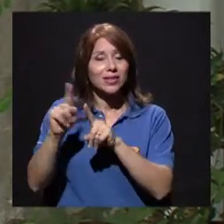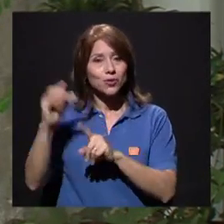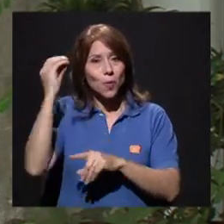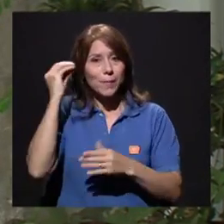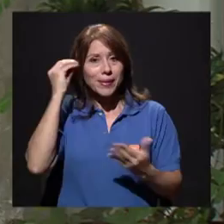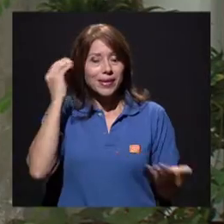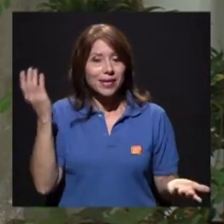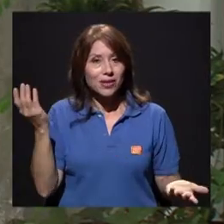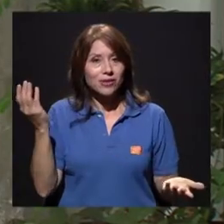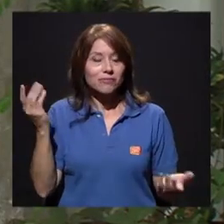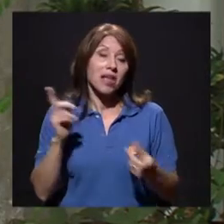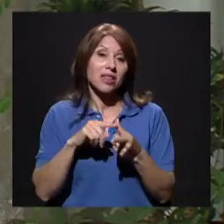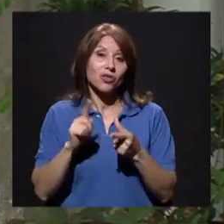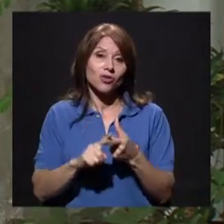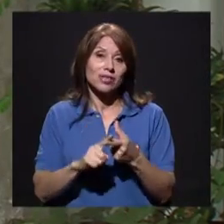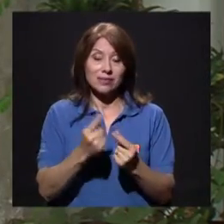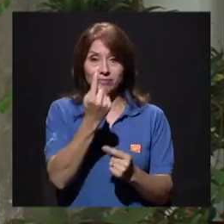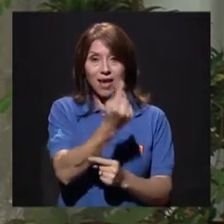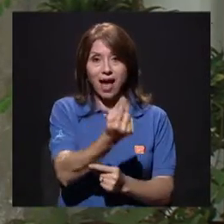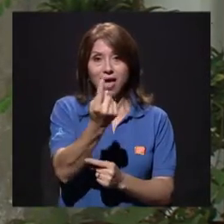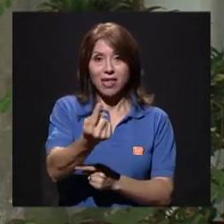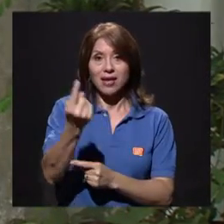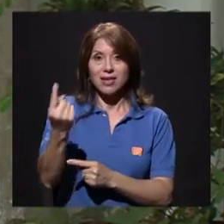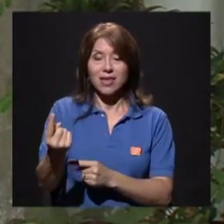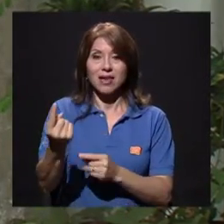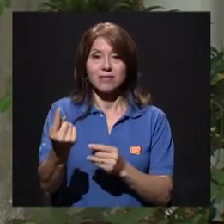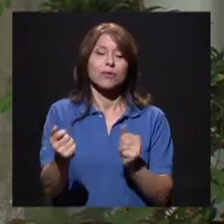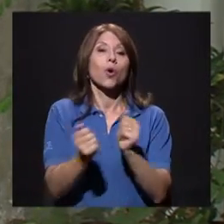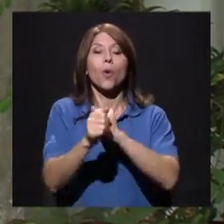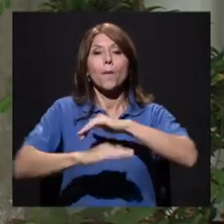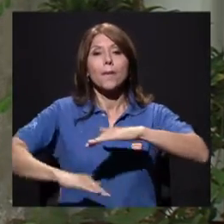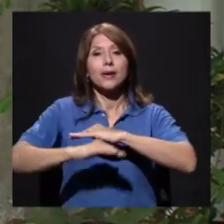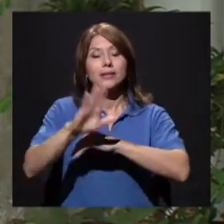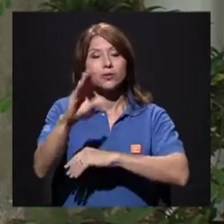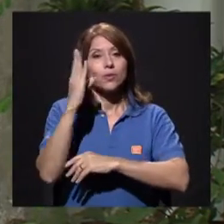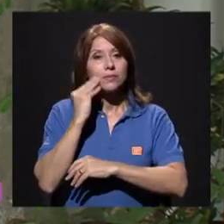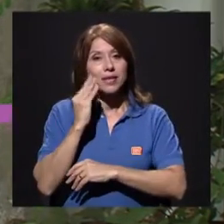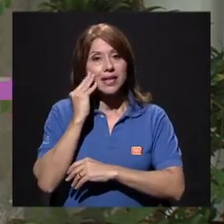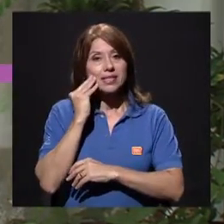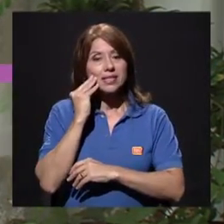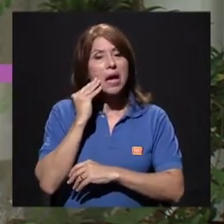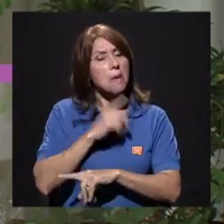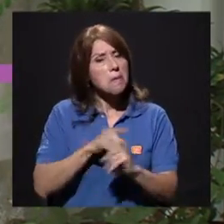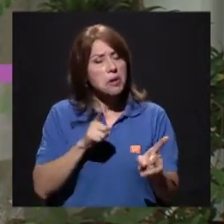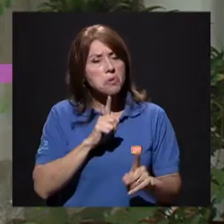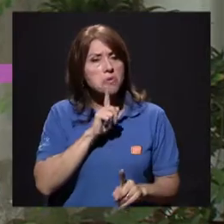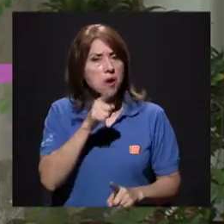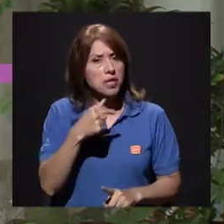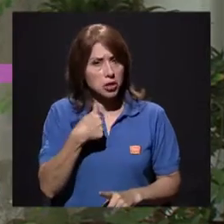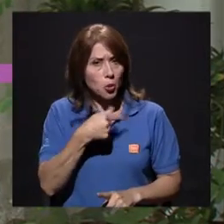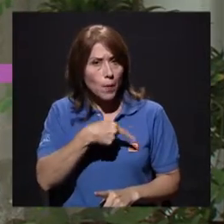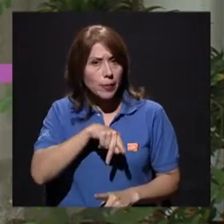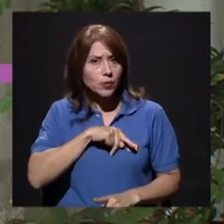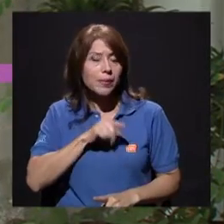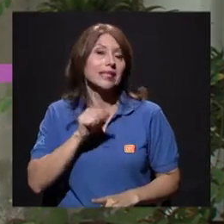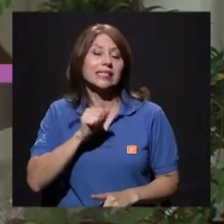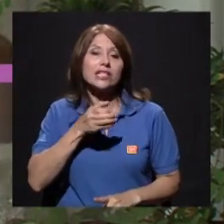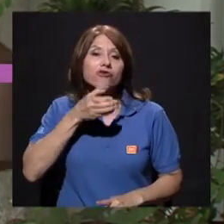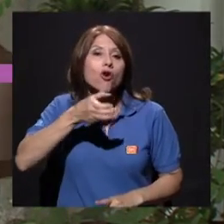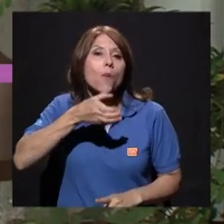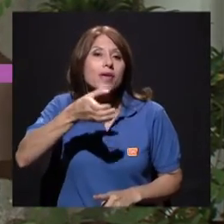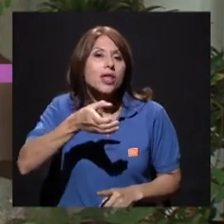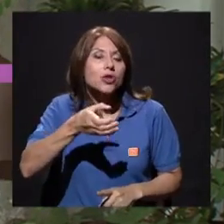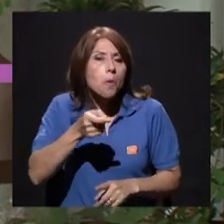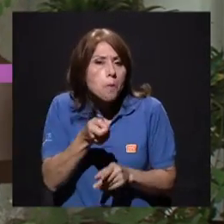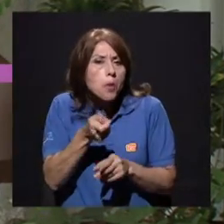a tomar de acuerdo a su experiencia, ¿verdad? Y realmente yo sí recomiendo, pues, un pequeño calentamiento para